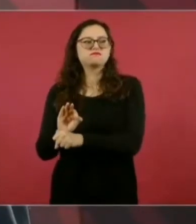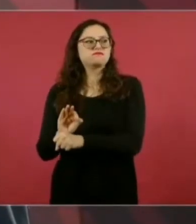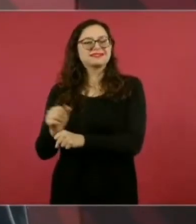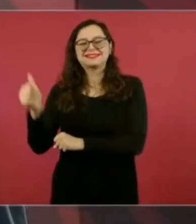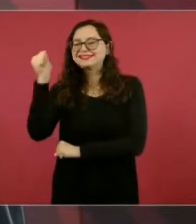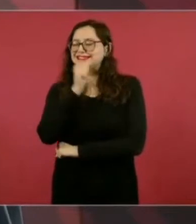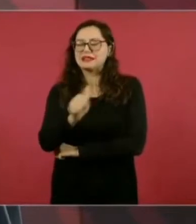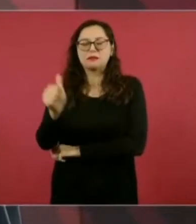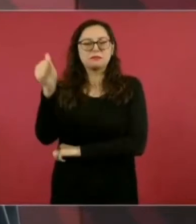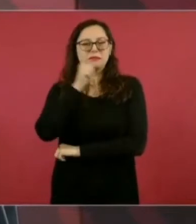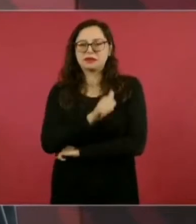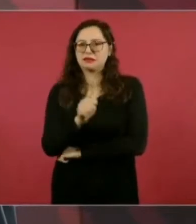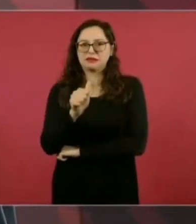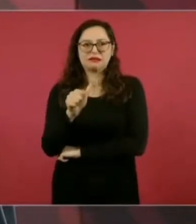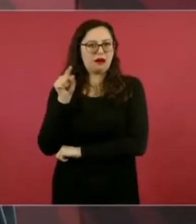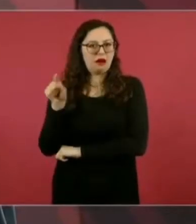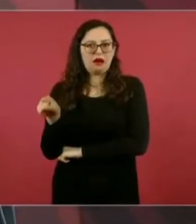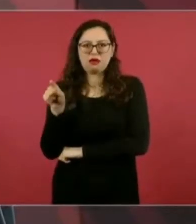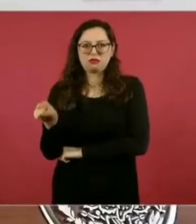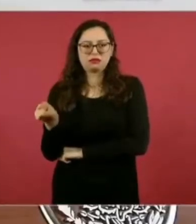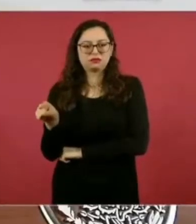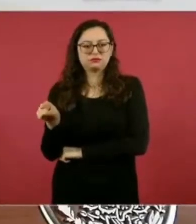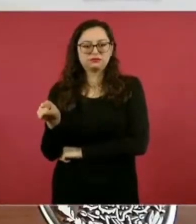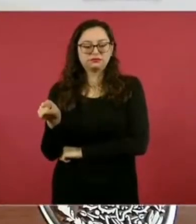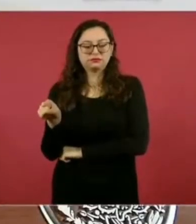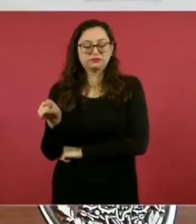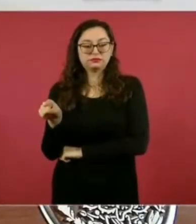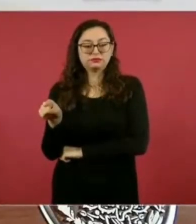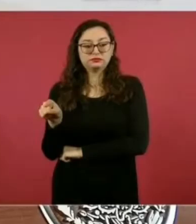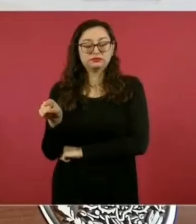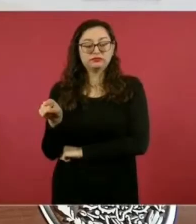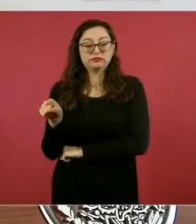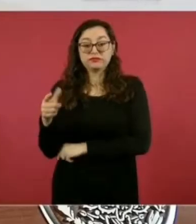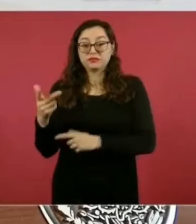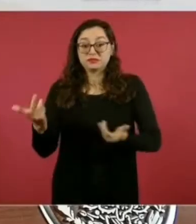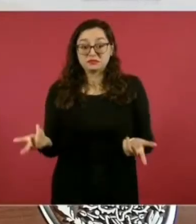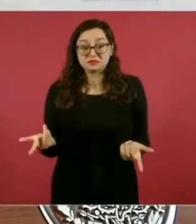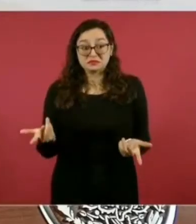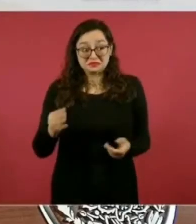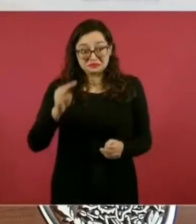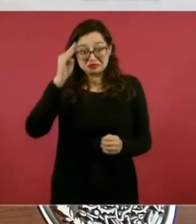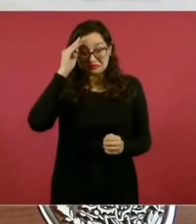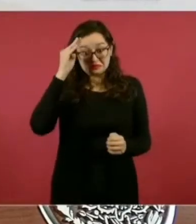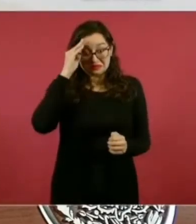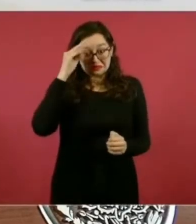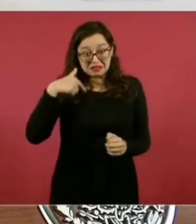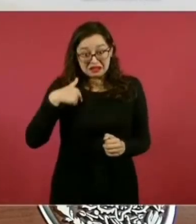Y se equivocan mucho,